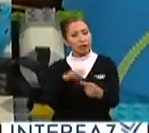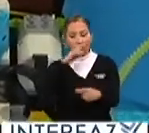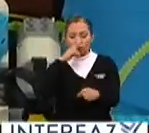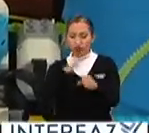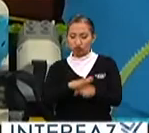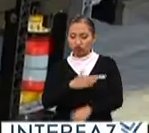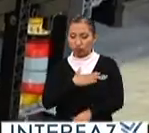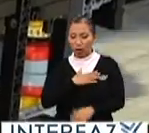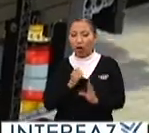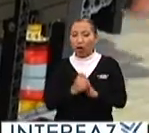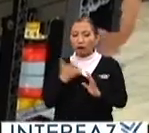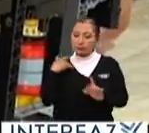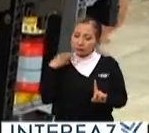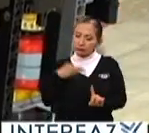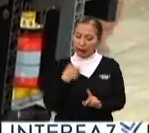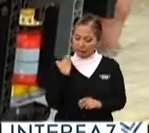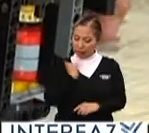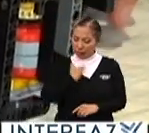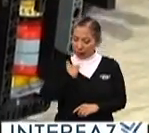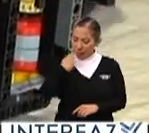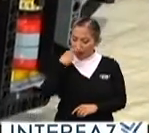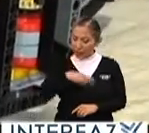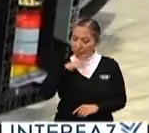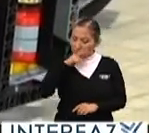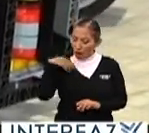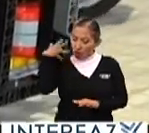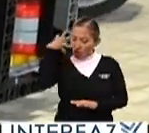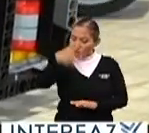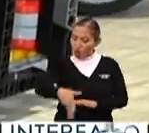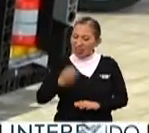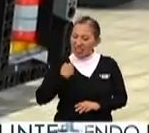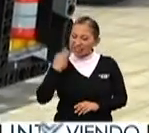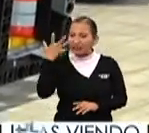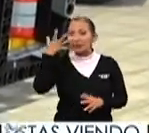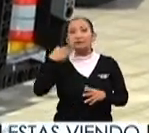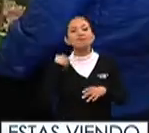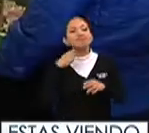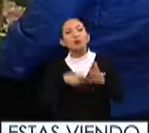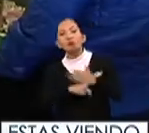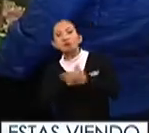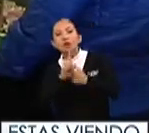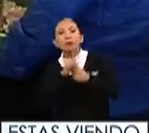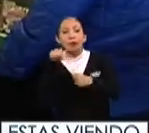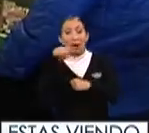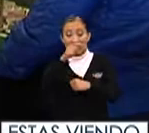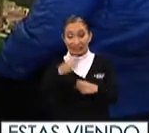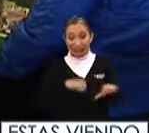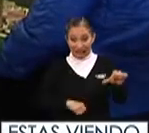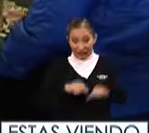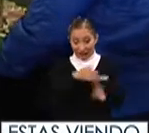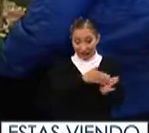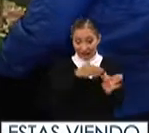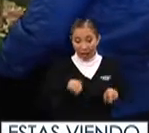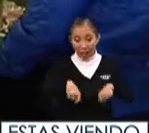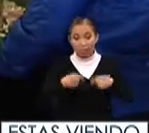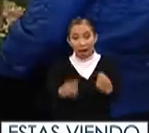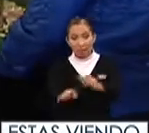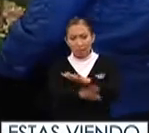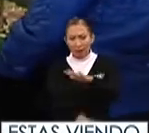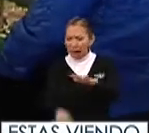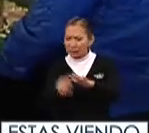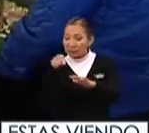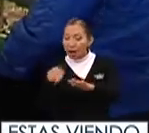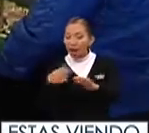responsables con un sentido de autocrítica para poder enfrentar los retos que se encuentren en su camino esta dinámica les otorga elementos